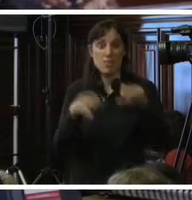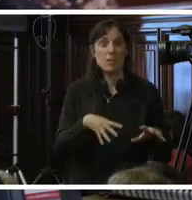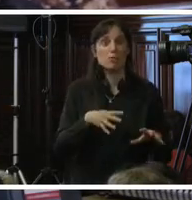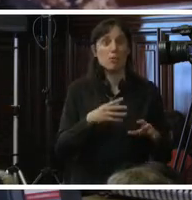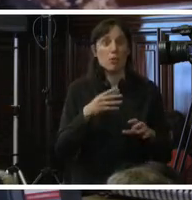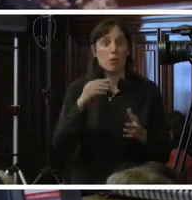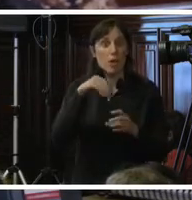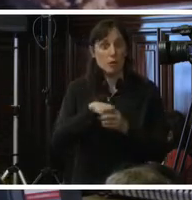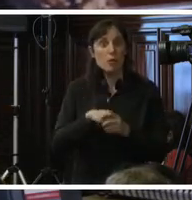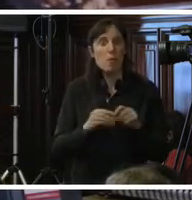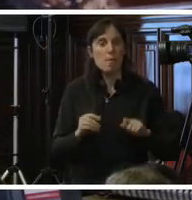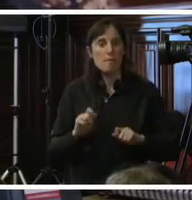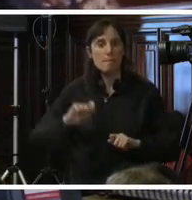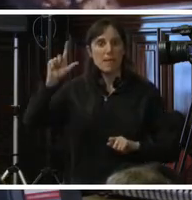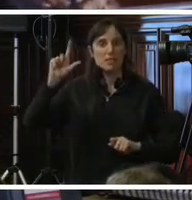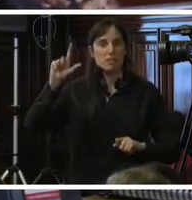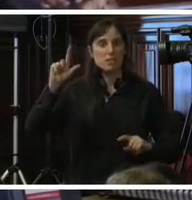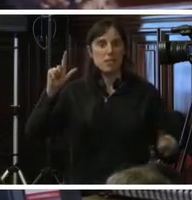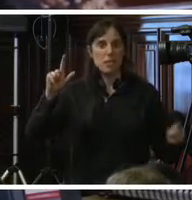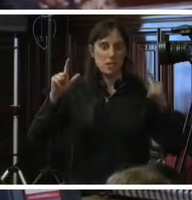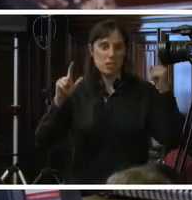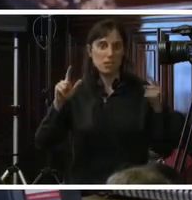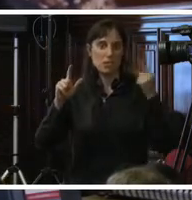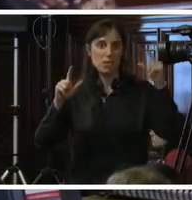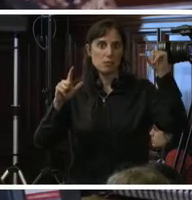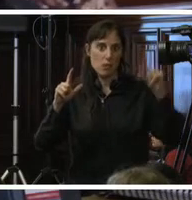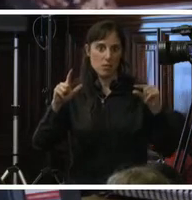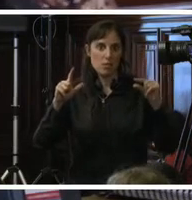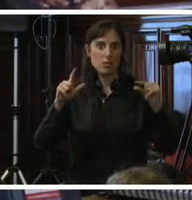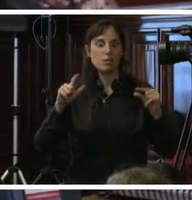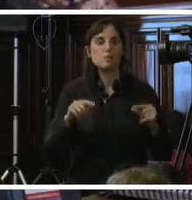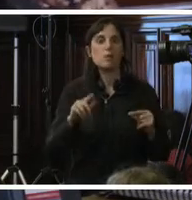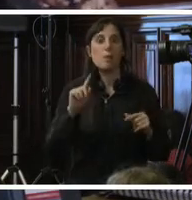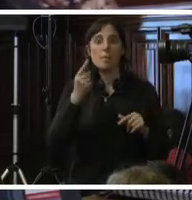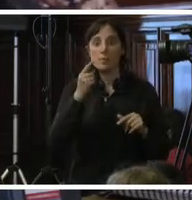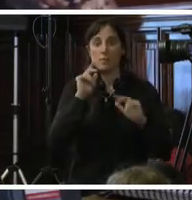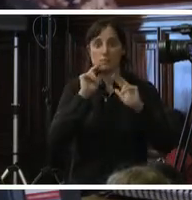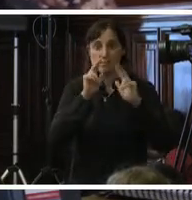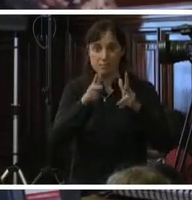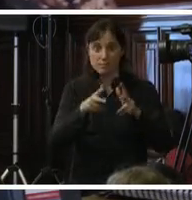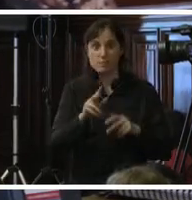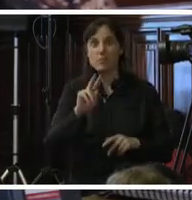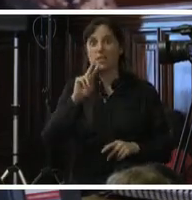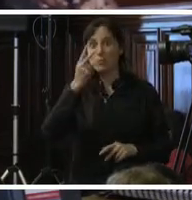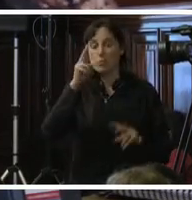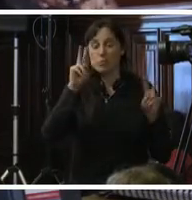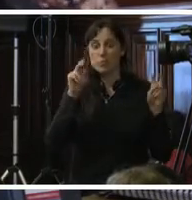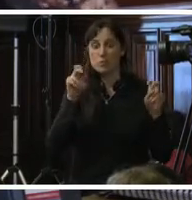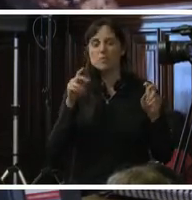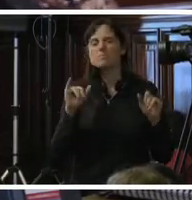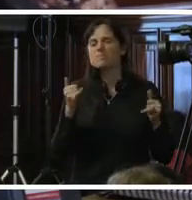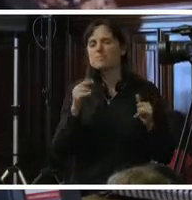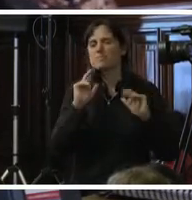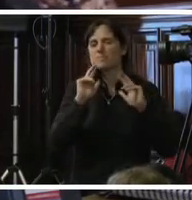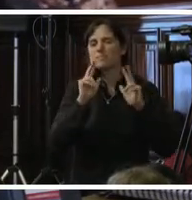internacional. Eso era el primer comentario que quería hacer. En segundo lugar, se comentó